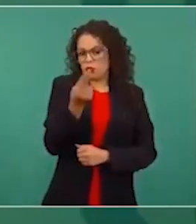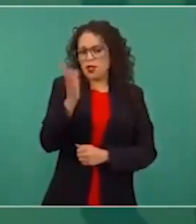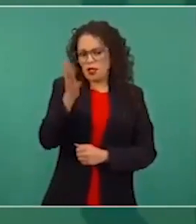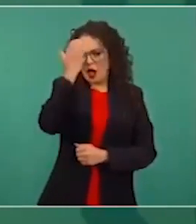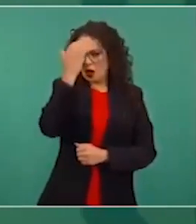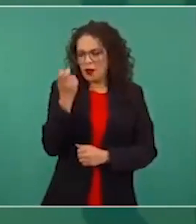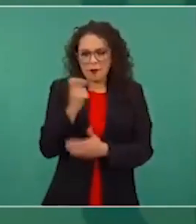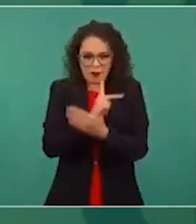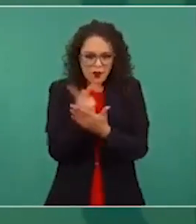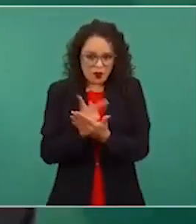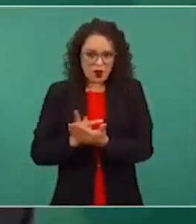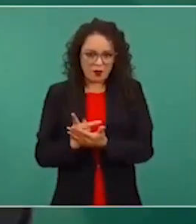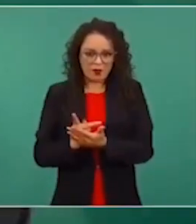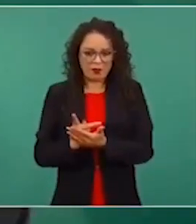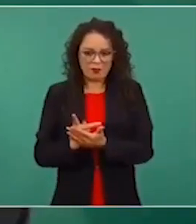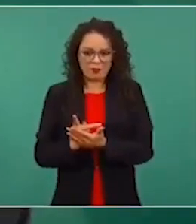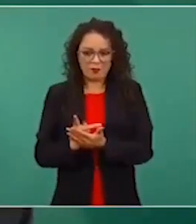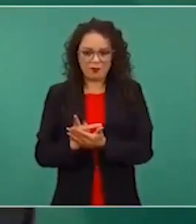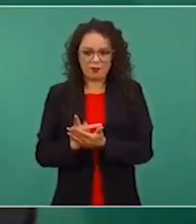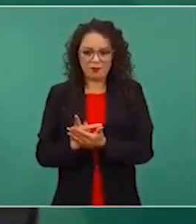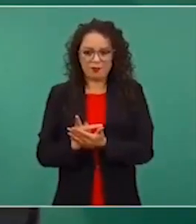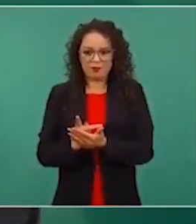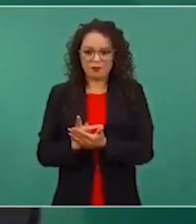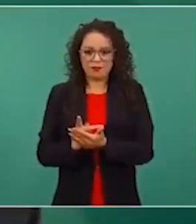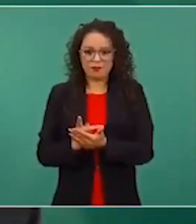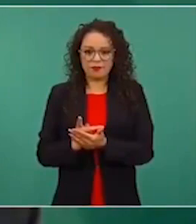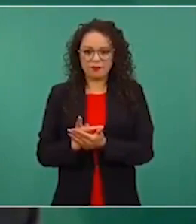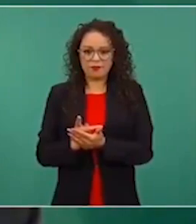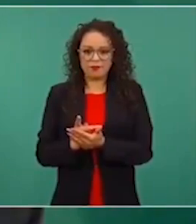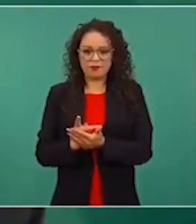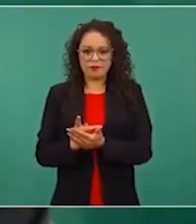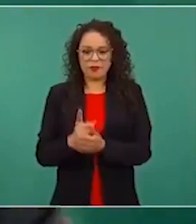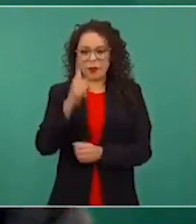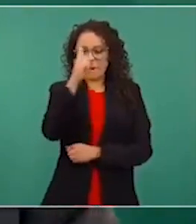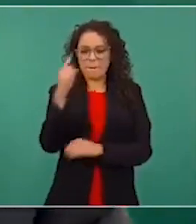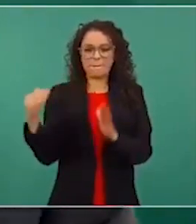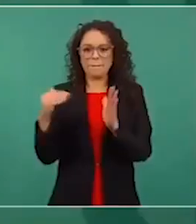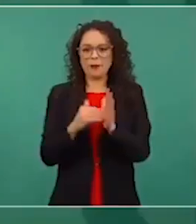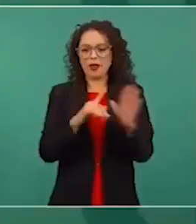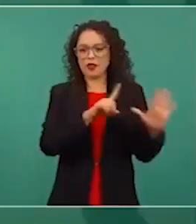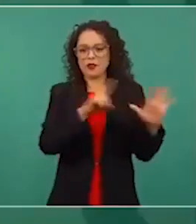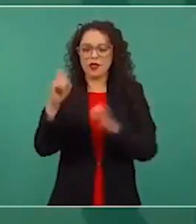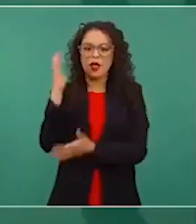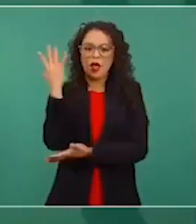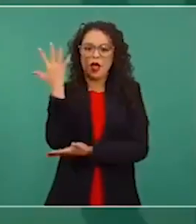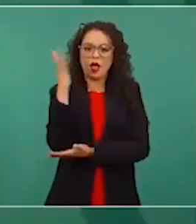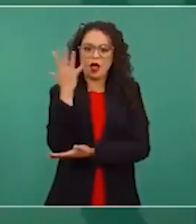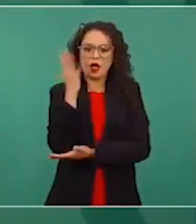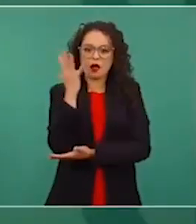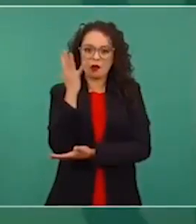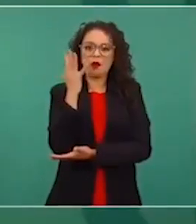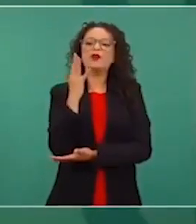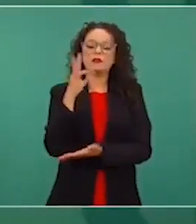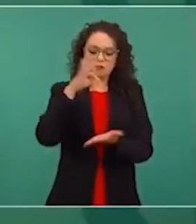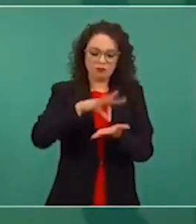estamos sembrando 1.100 árboles, 1